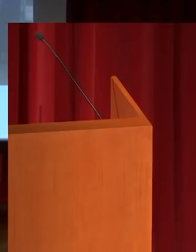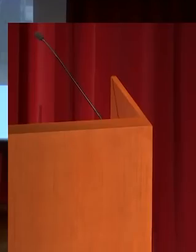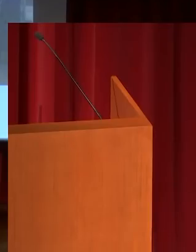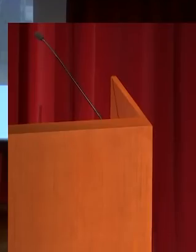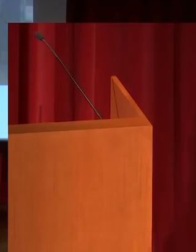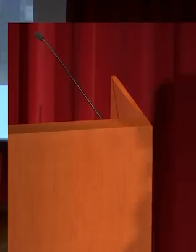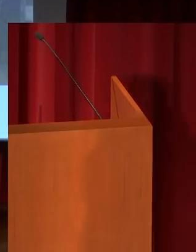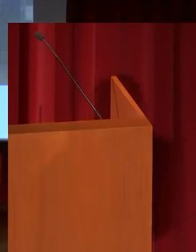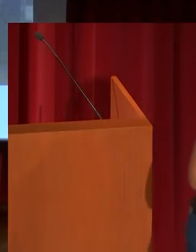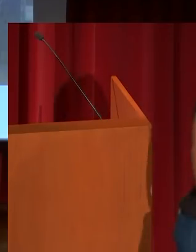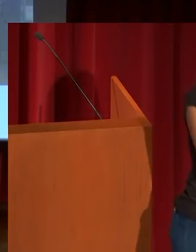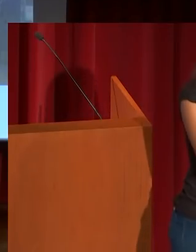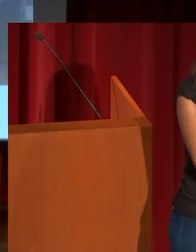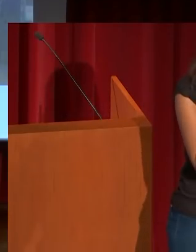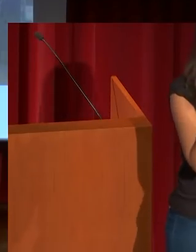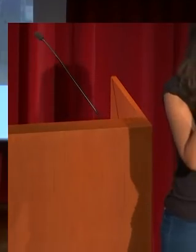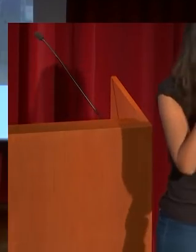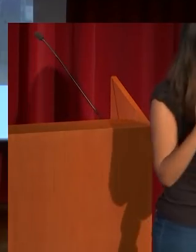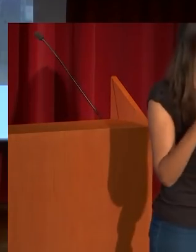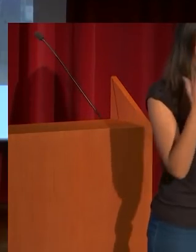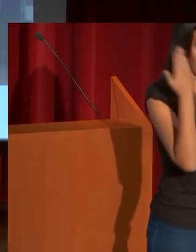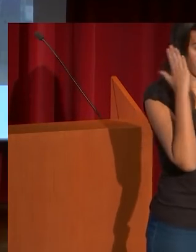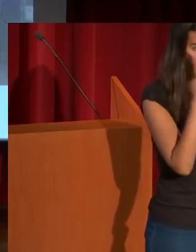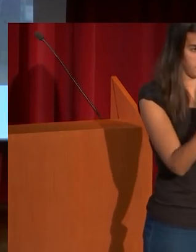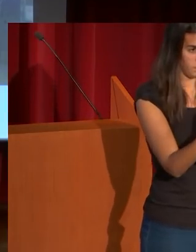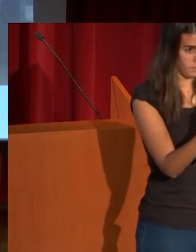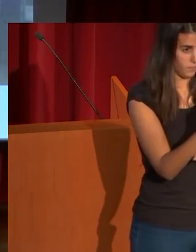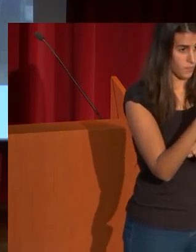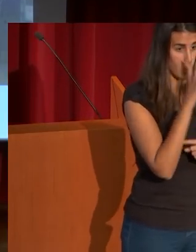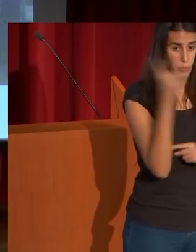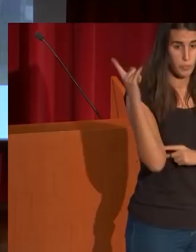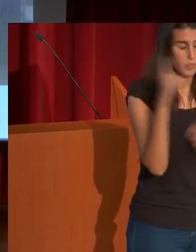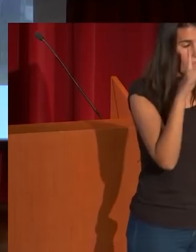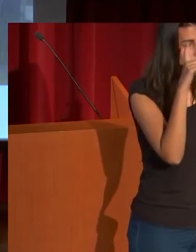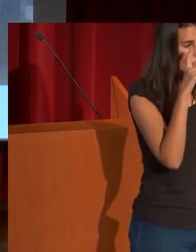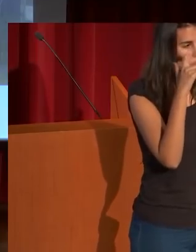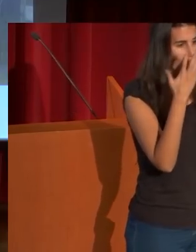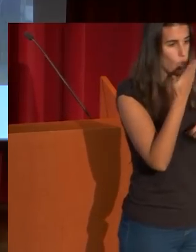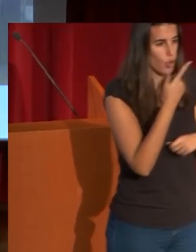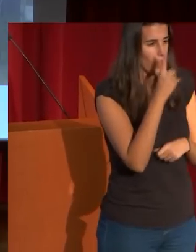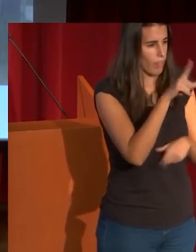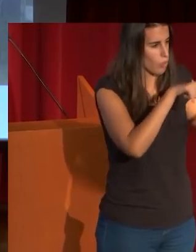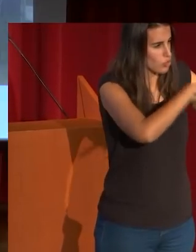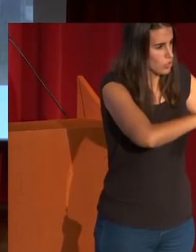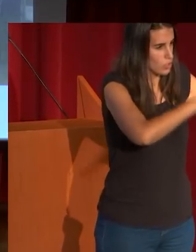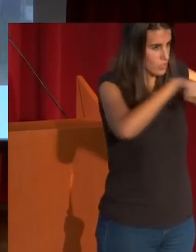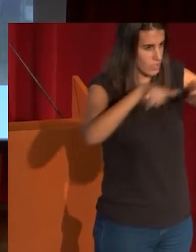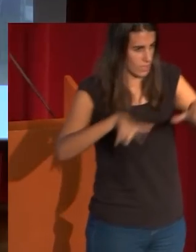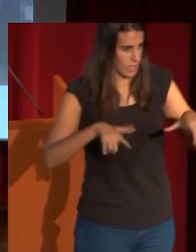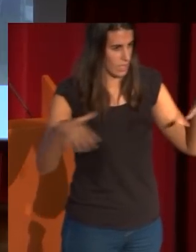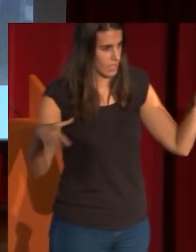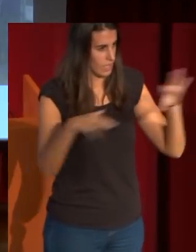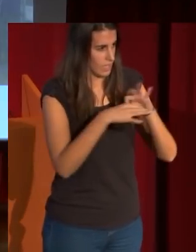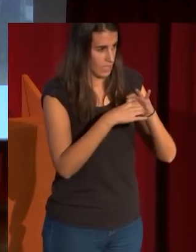aquí tiene una fotografía inédita también porque se conocía esta misma foto de los dos amplios espacios del